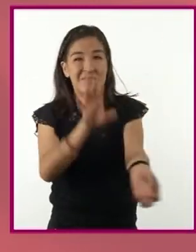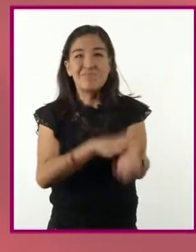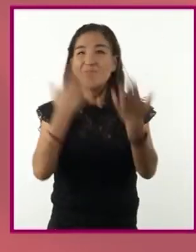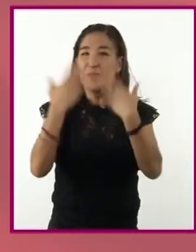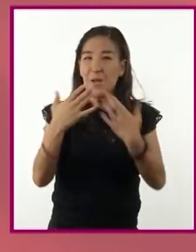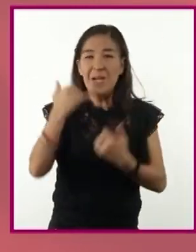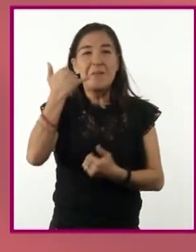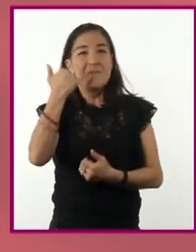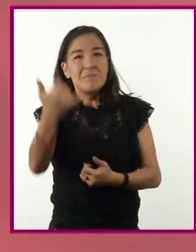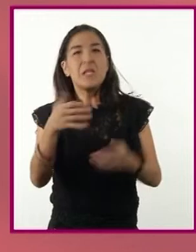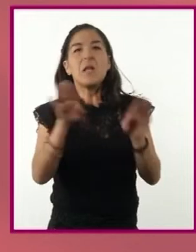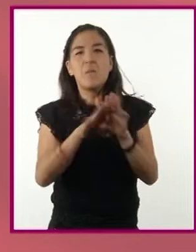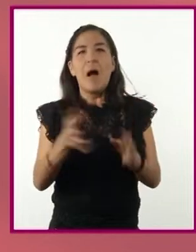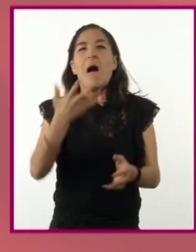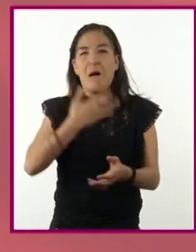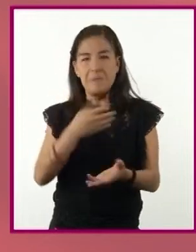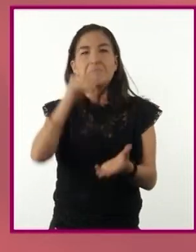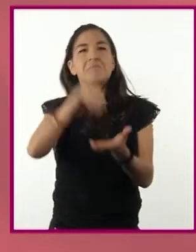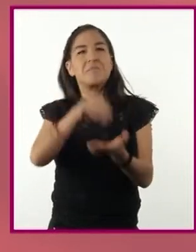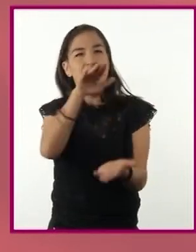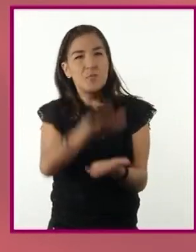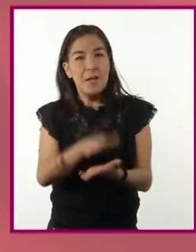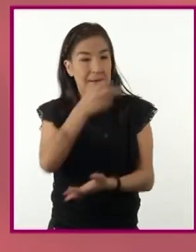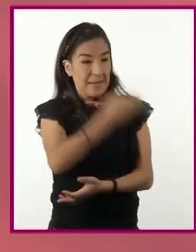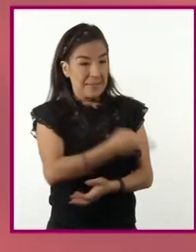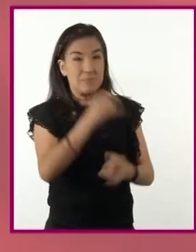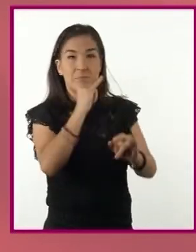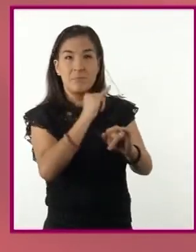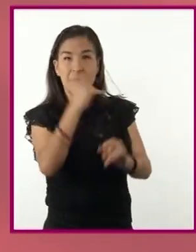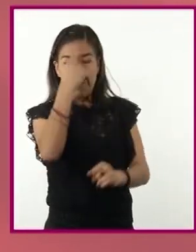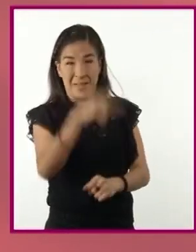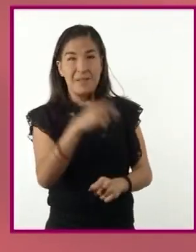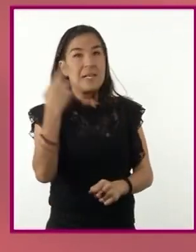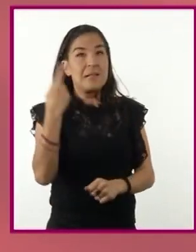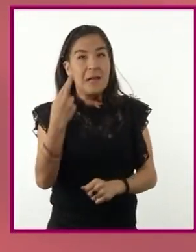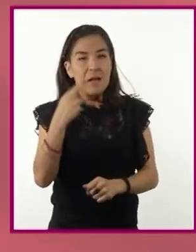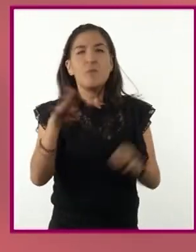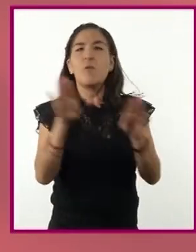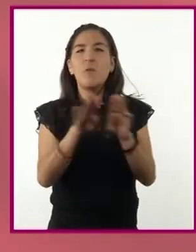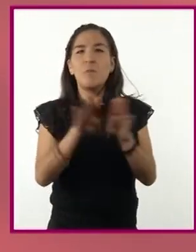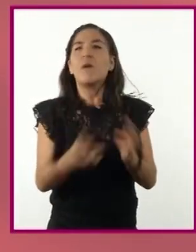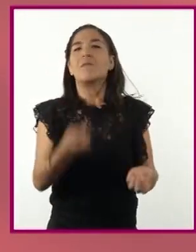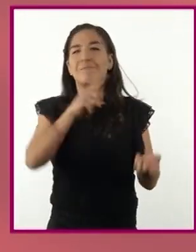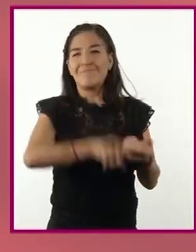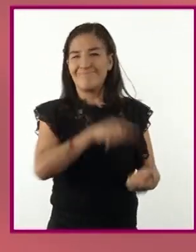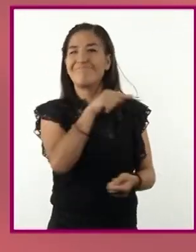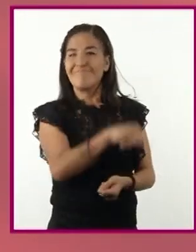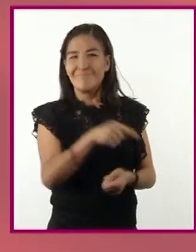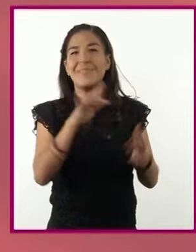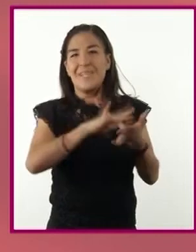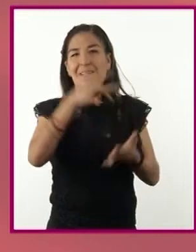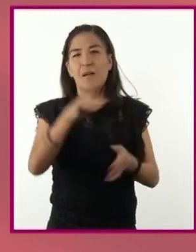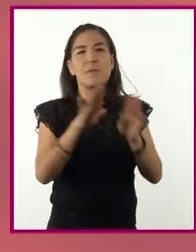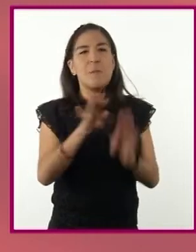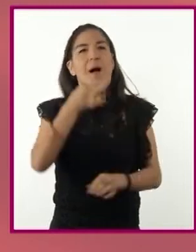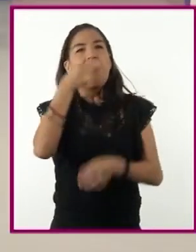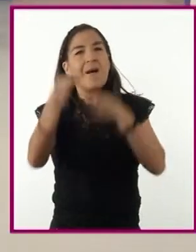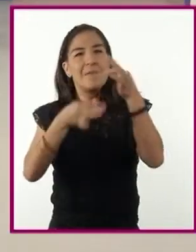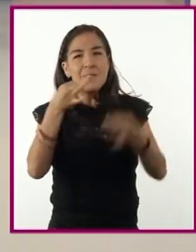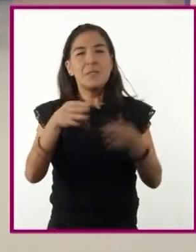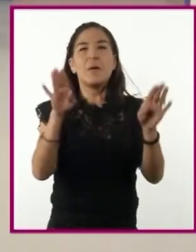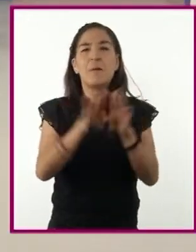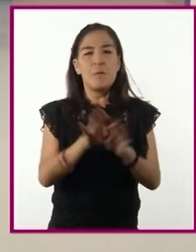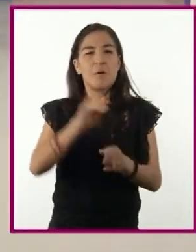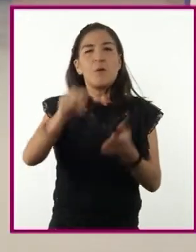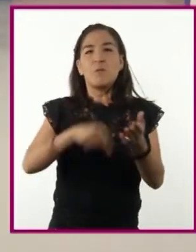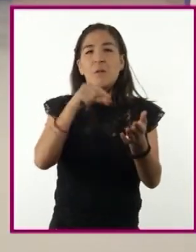hay testimonios documentados de cómo la comunicación pudo reestablecerse a través de este medio, con lugares distantes